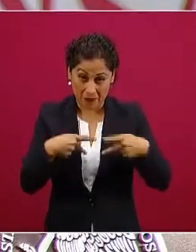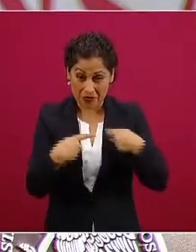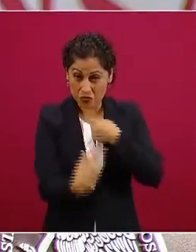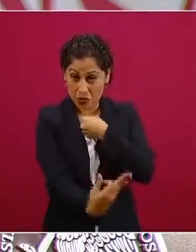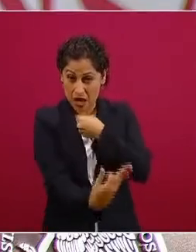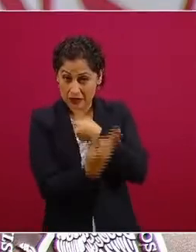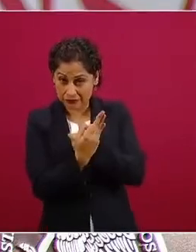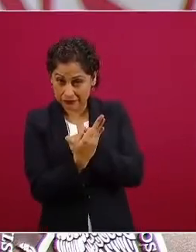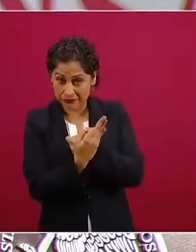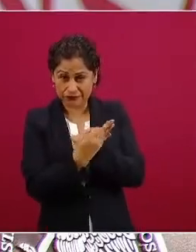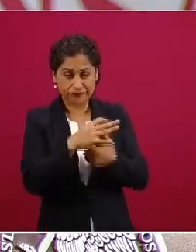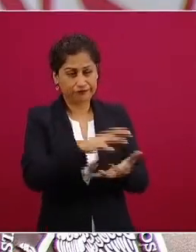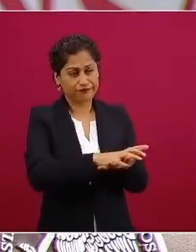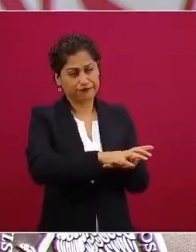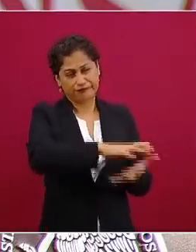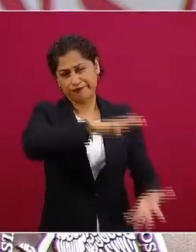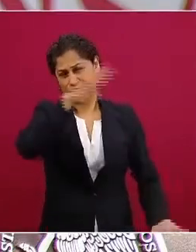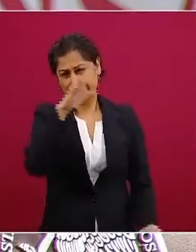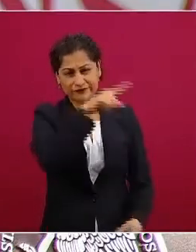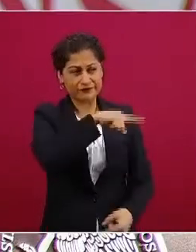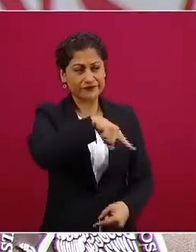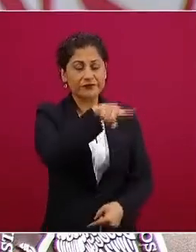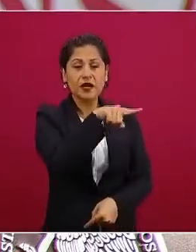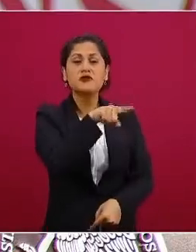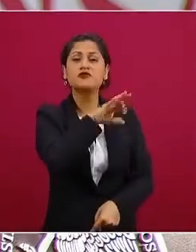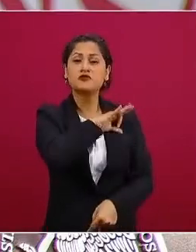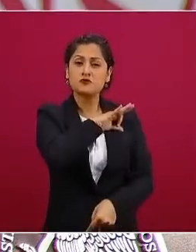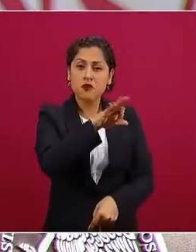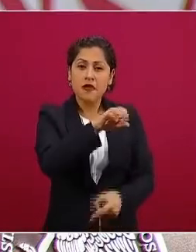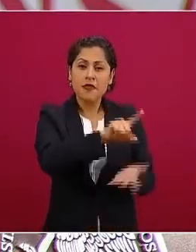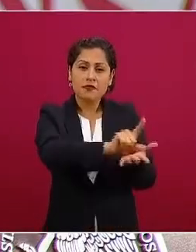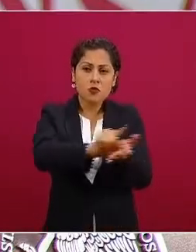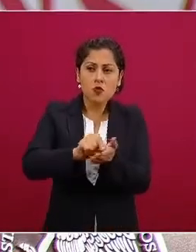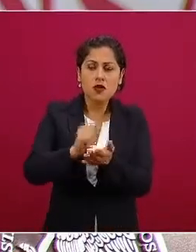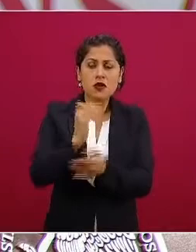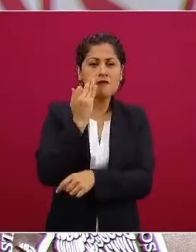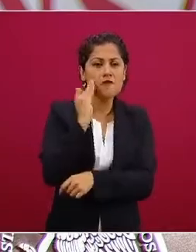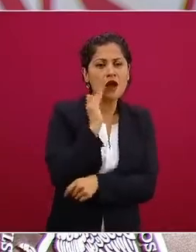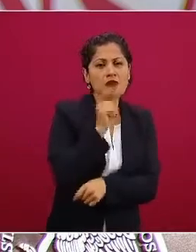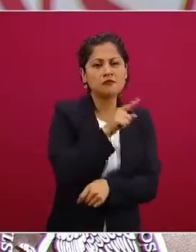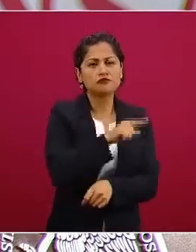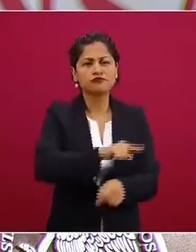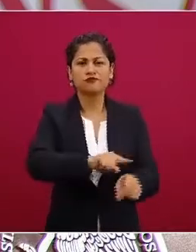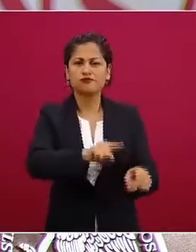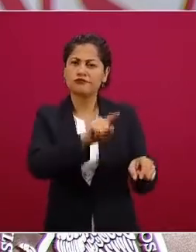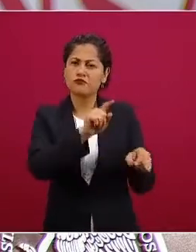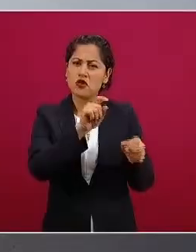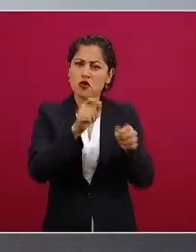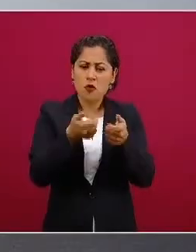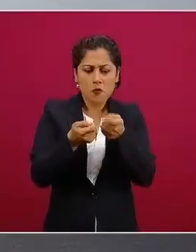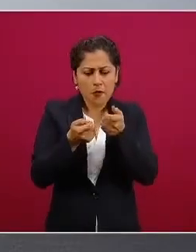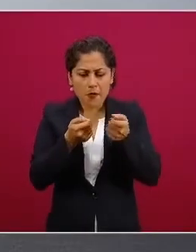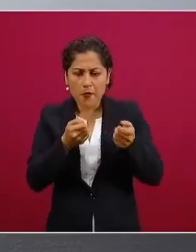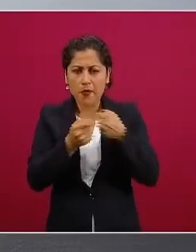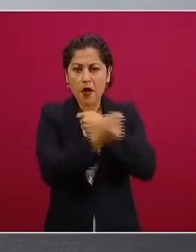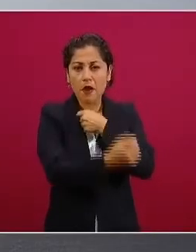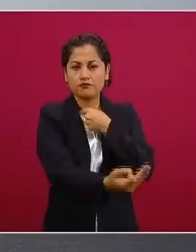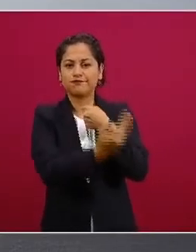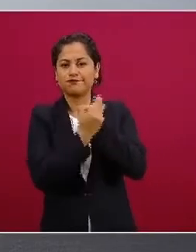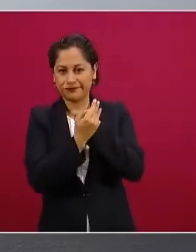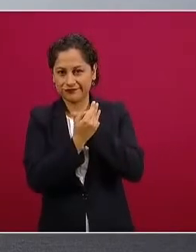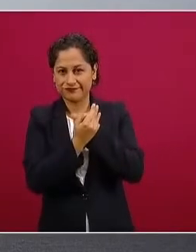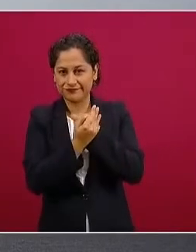redes sociales que nos defienden pero les digo quienes